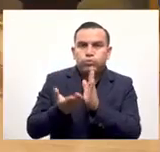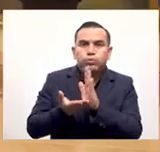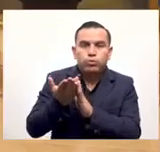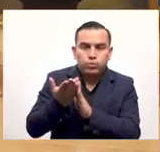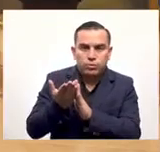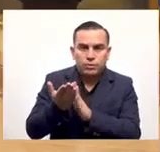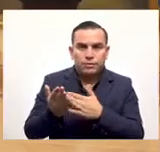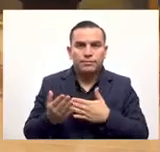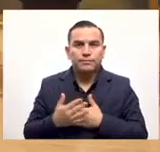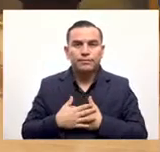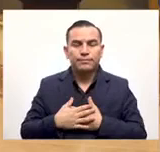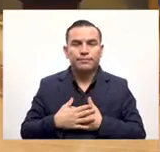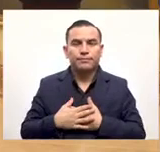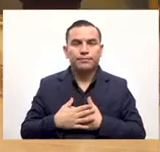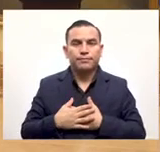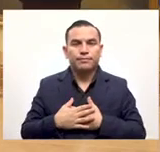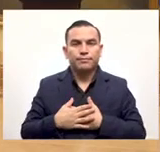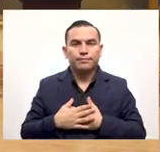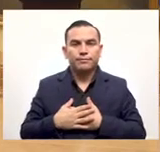valor de bitcoin en ese momento